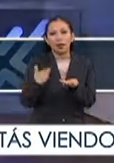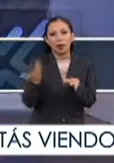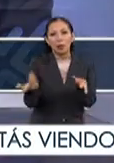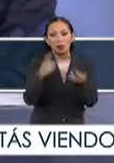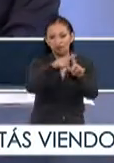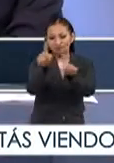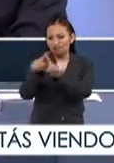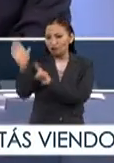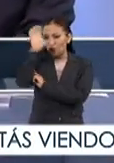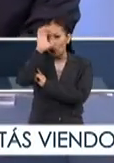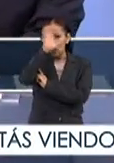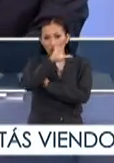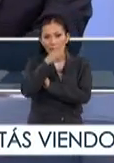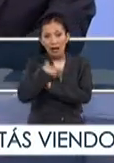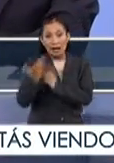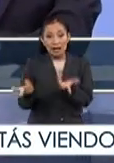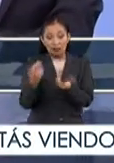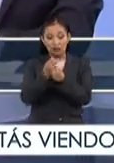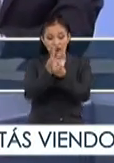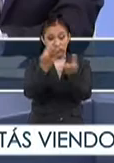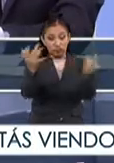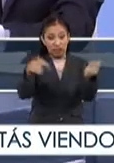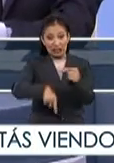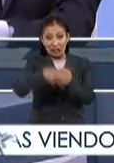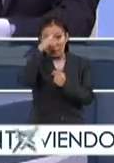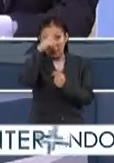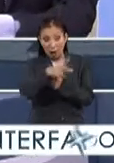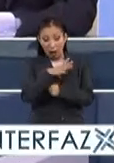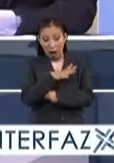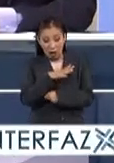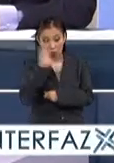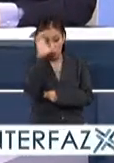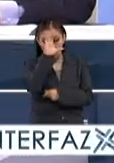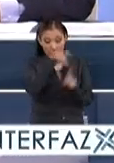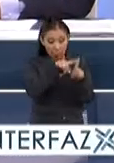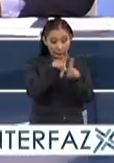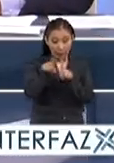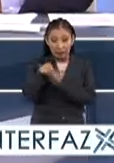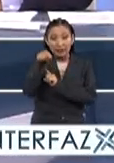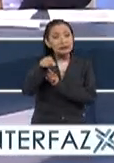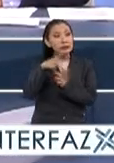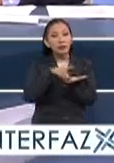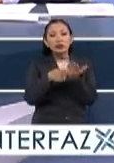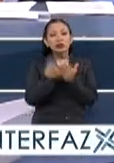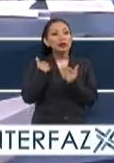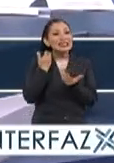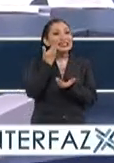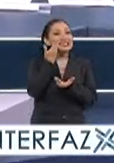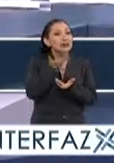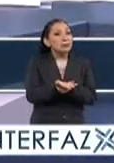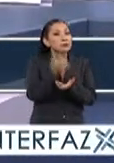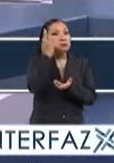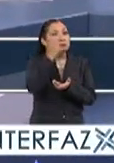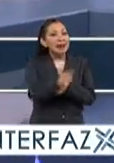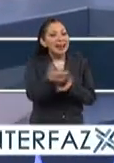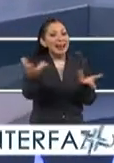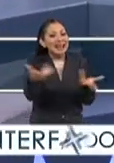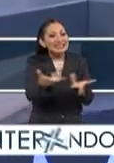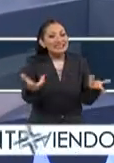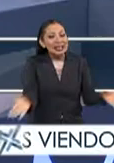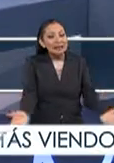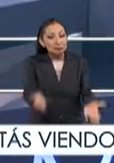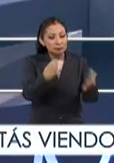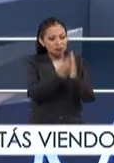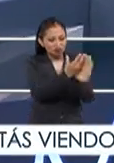la pluriculturalidad que tenemos y multiculturalidad que tenemos en México. Entonces justamente lo que queremos con este proyecto de generación de